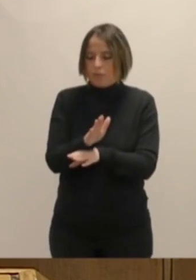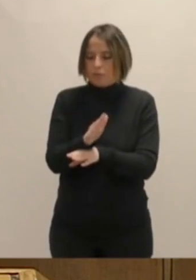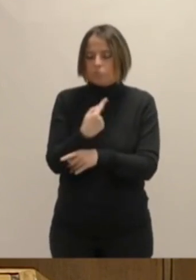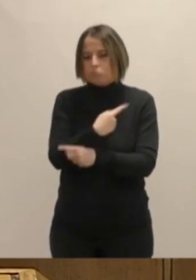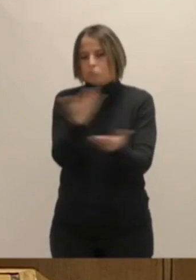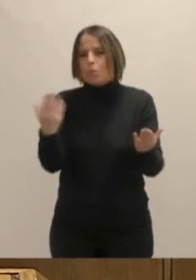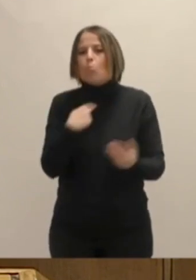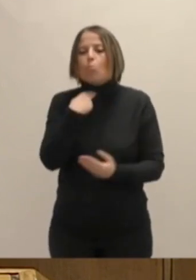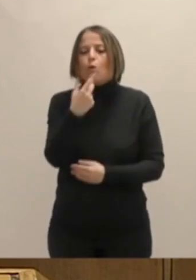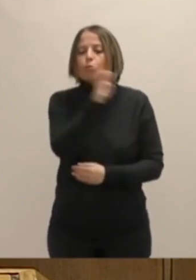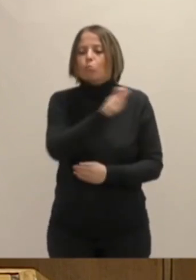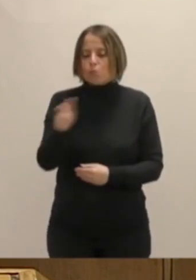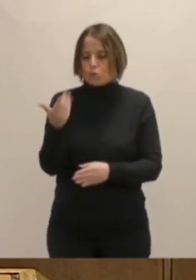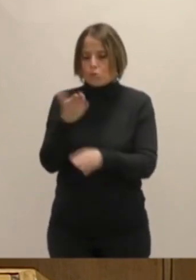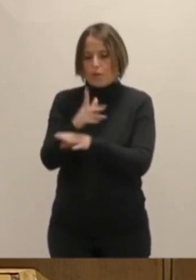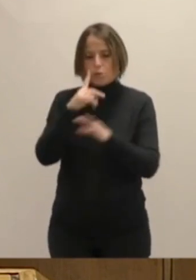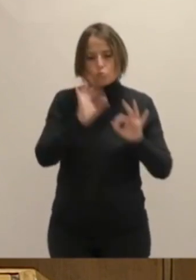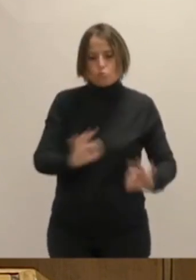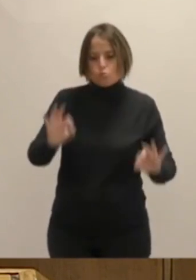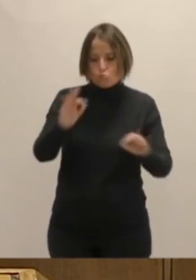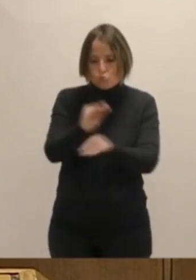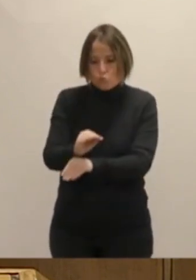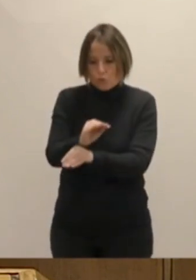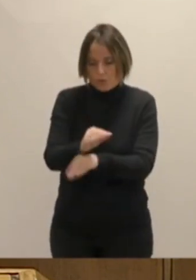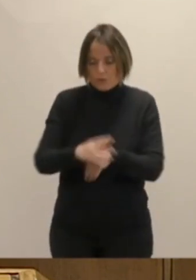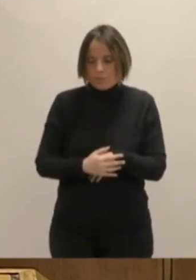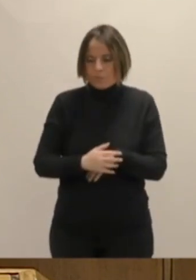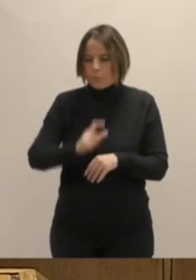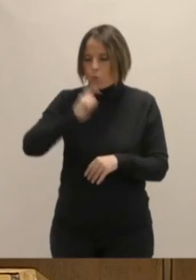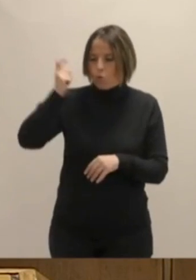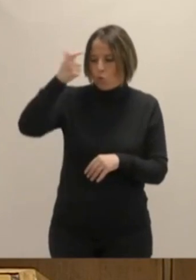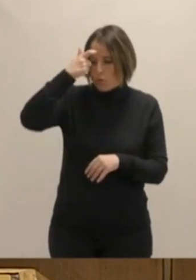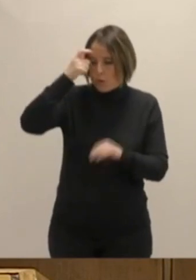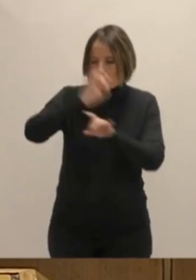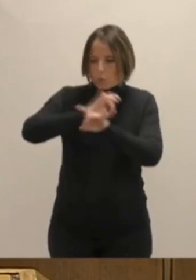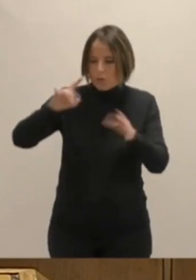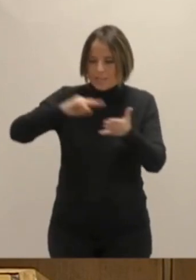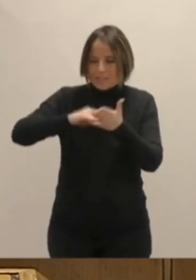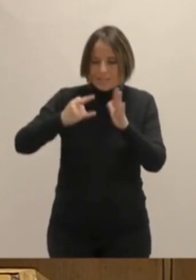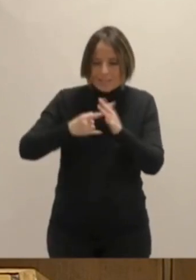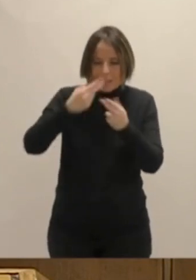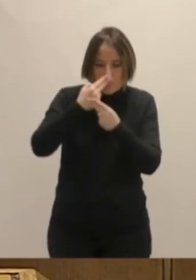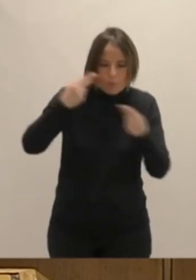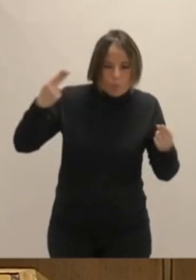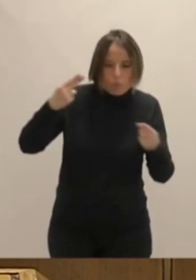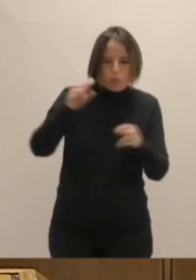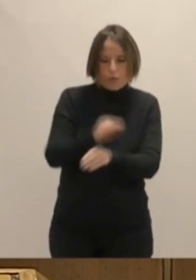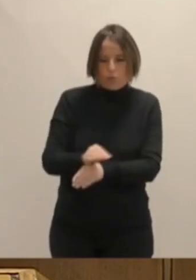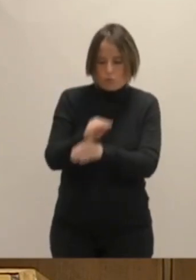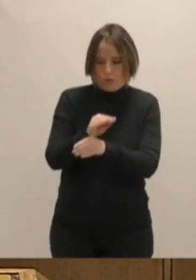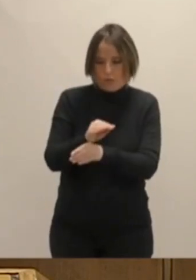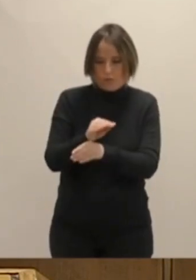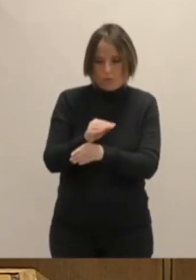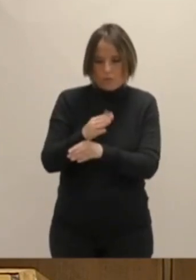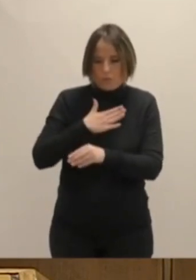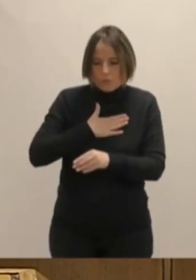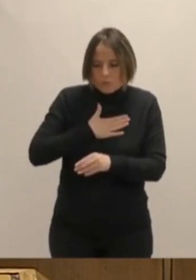a quienes cuidan. Es importante aclarar el concepto de sistema público de cuidados porque desde el punto de